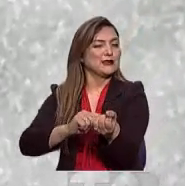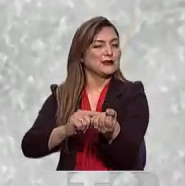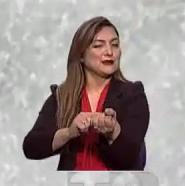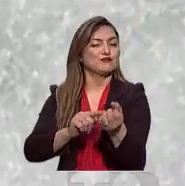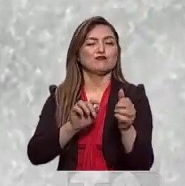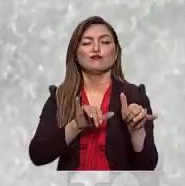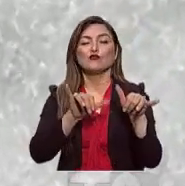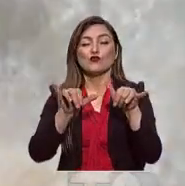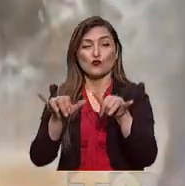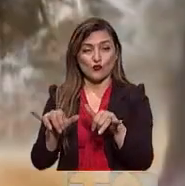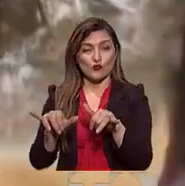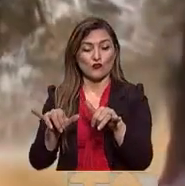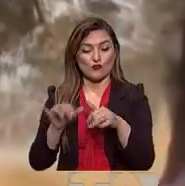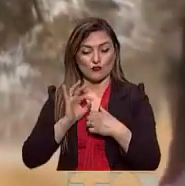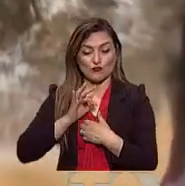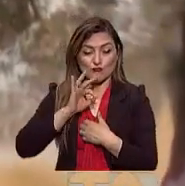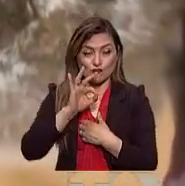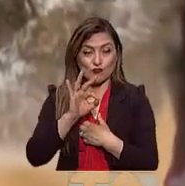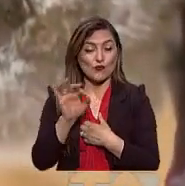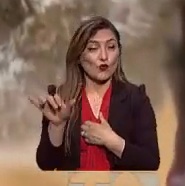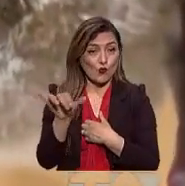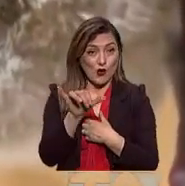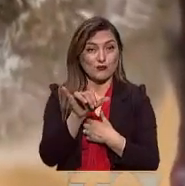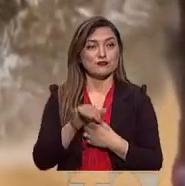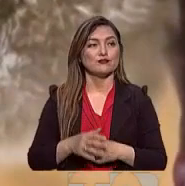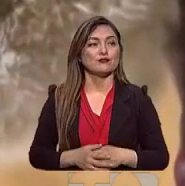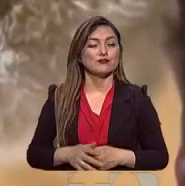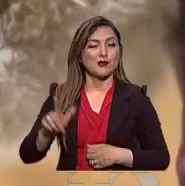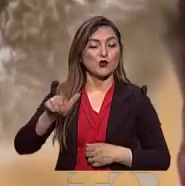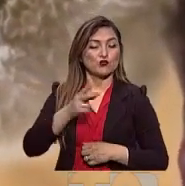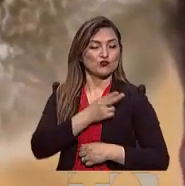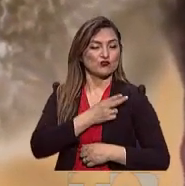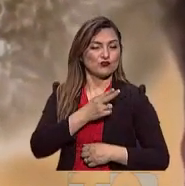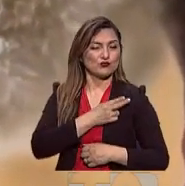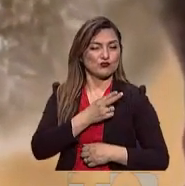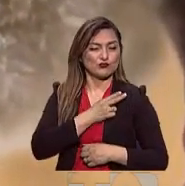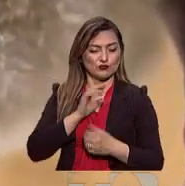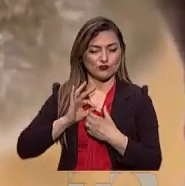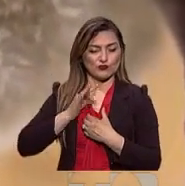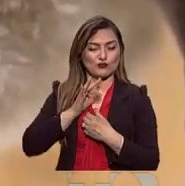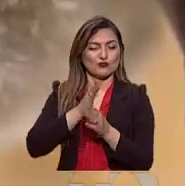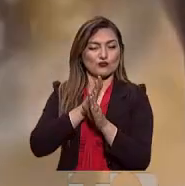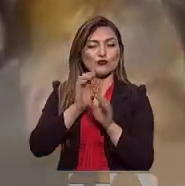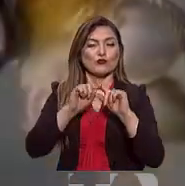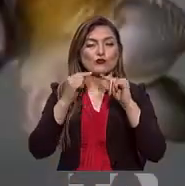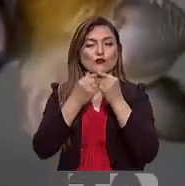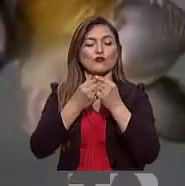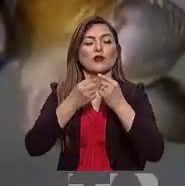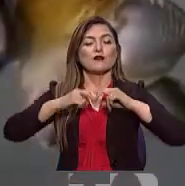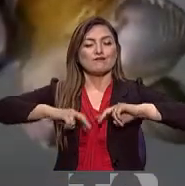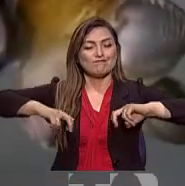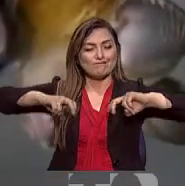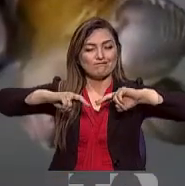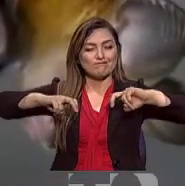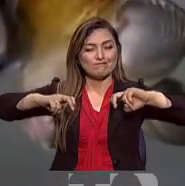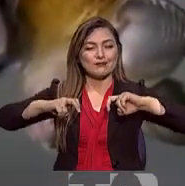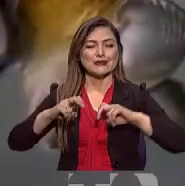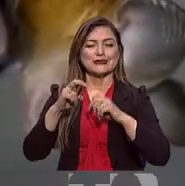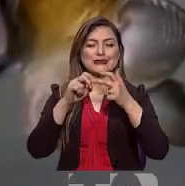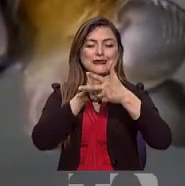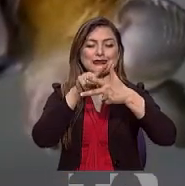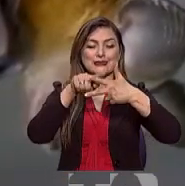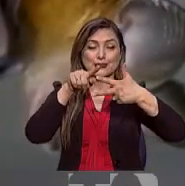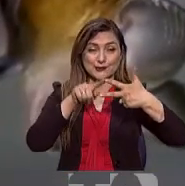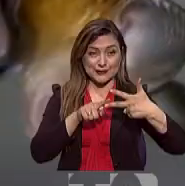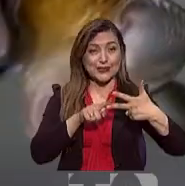parecido al del SARS-CoV-2. El virólogo de la Universidad de Glasgow y su grupo de investigación han mostrado la presencia de tres